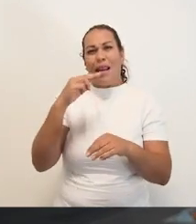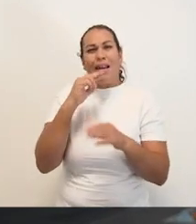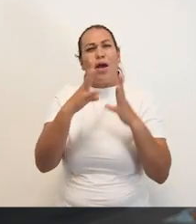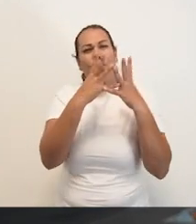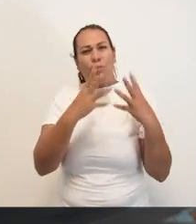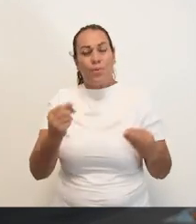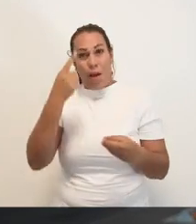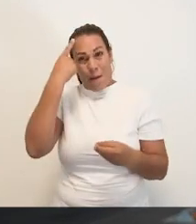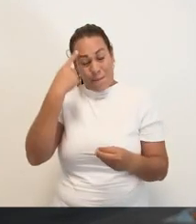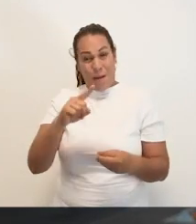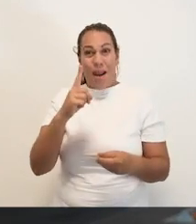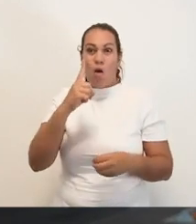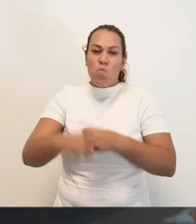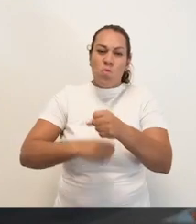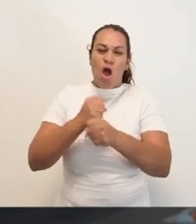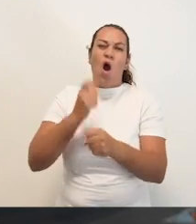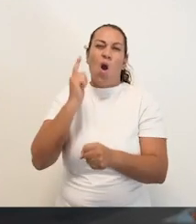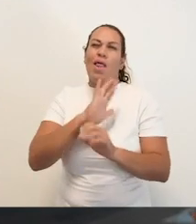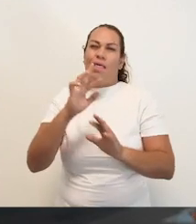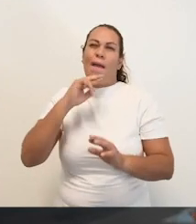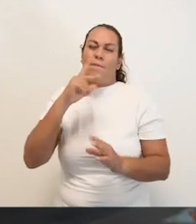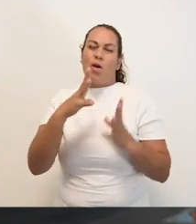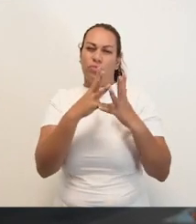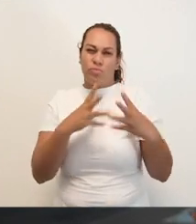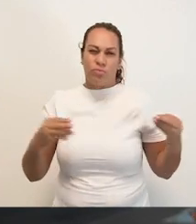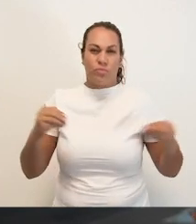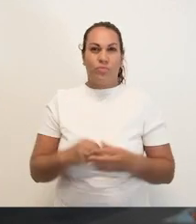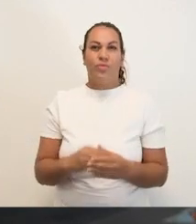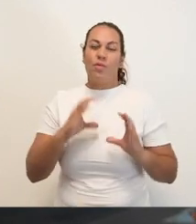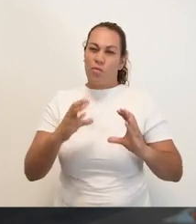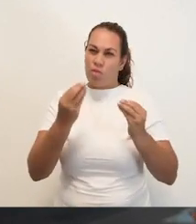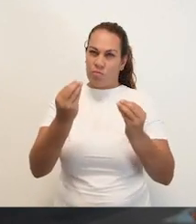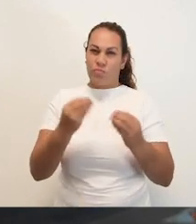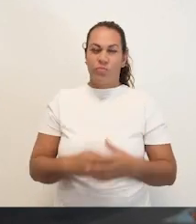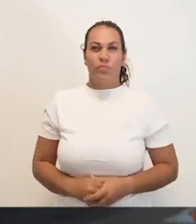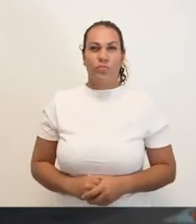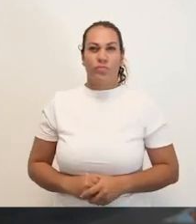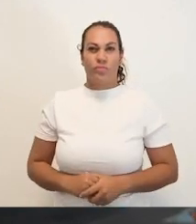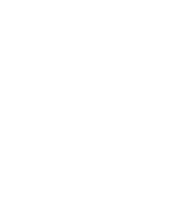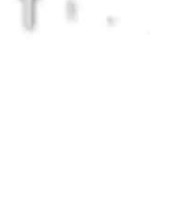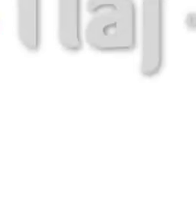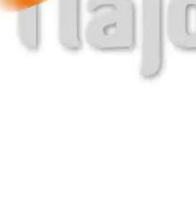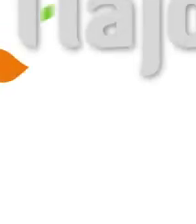y que el siguiente año podamos festejar como siempre lo hemos hecho. Sigamos cuidándonos.